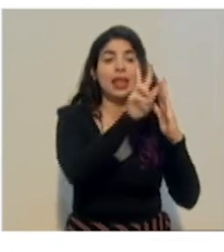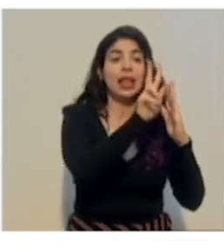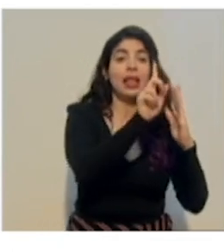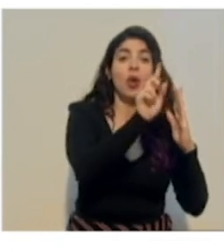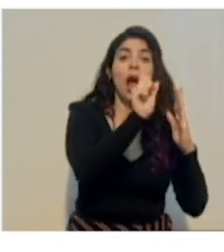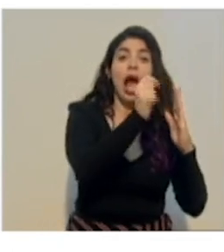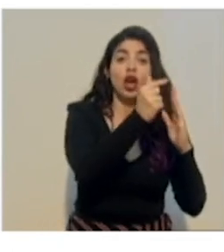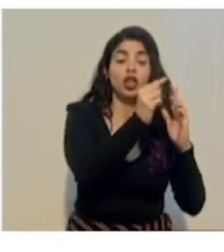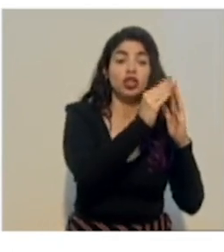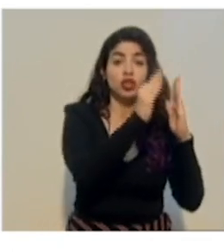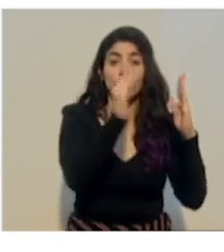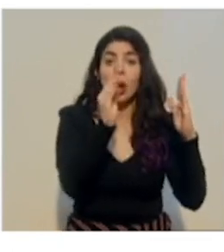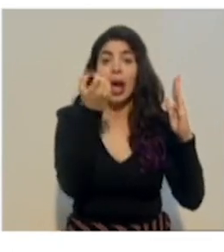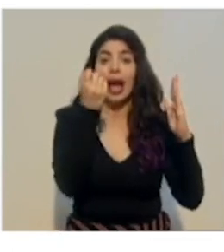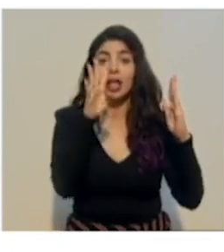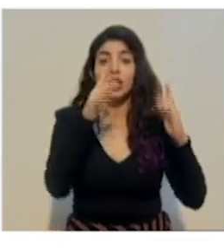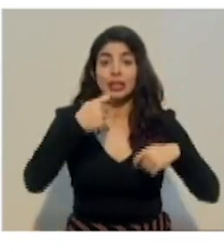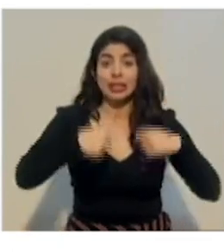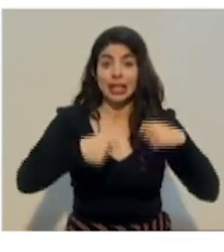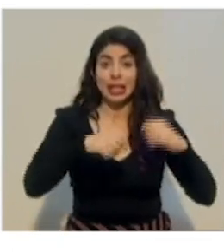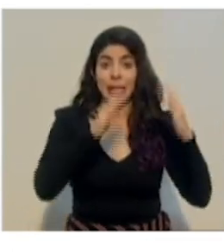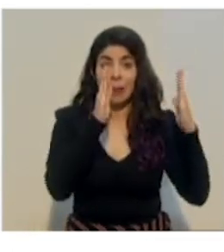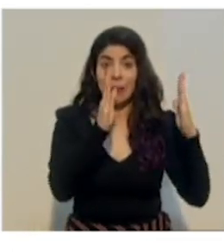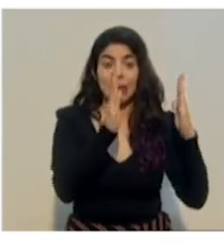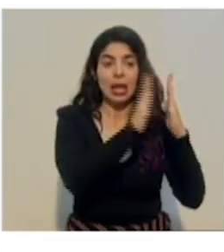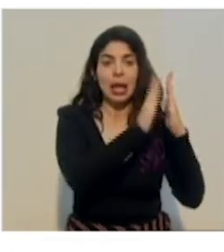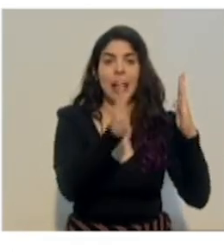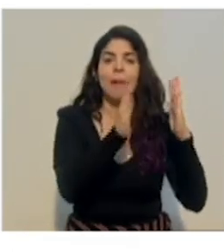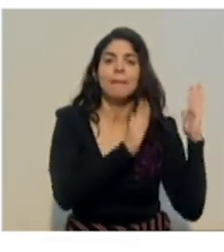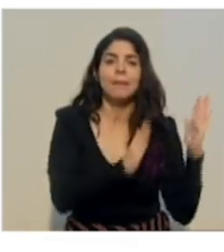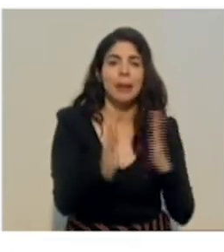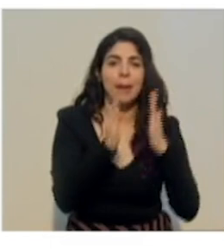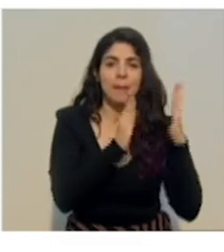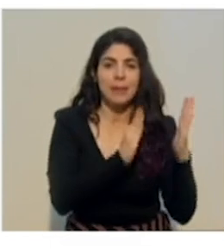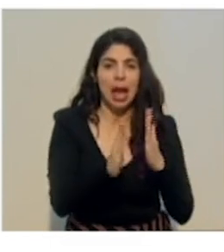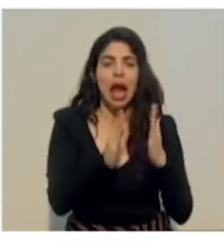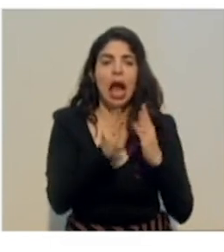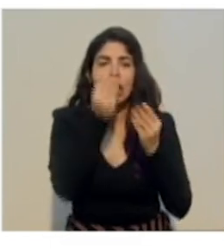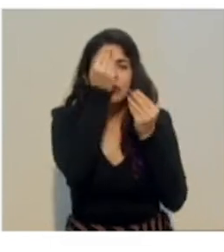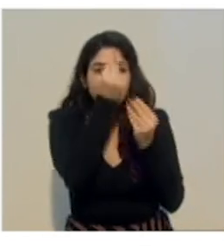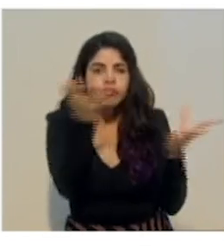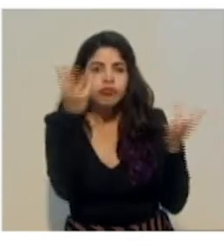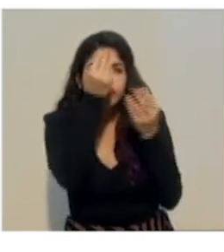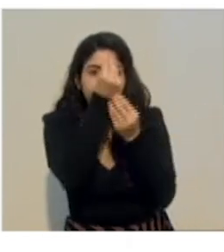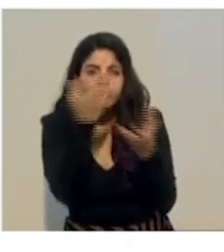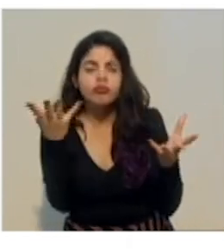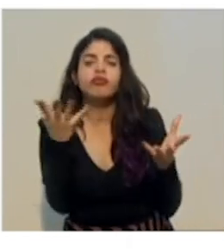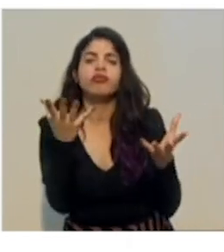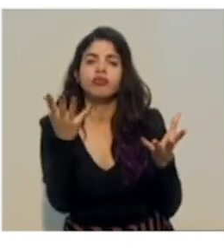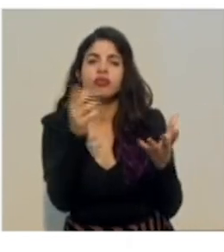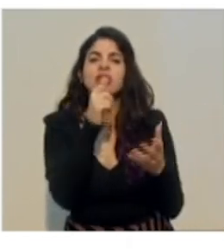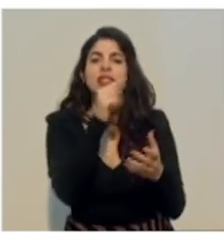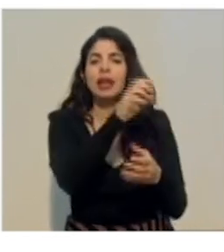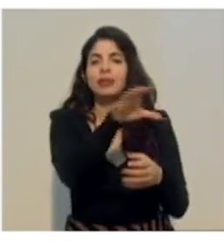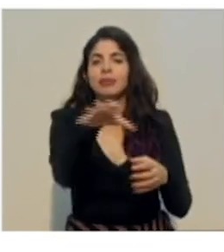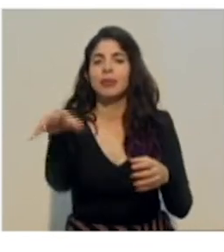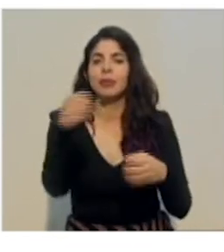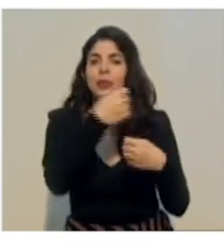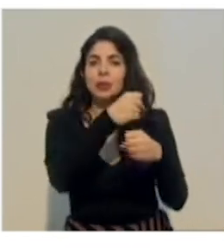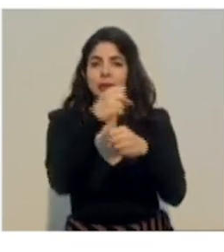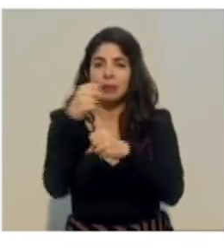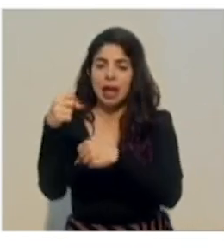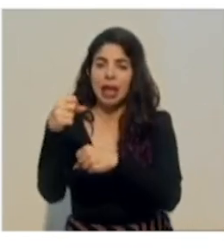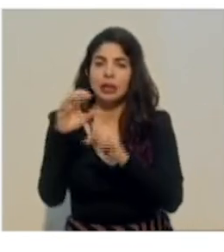septiembre, va a ser toda la fase de preparación, de comunicación a los gobiernos locales, a los comités municipales de